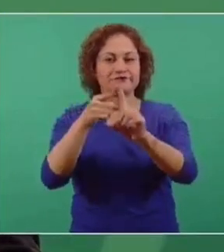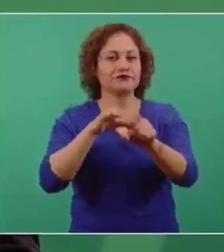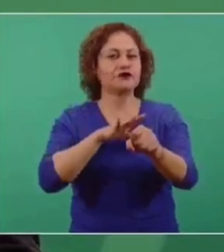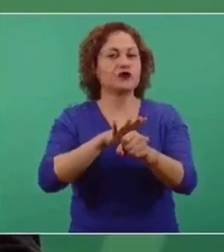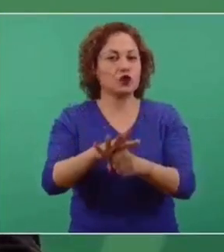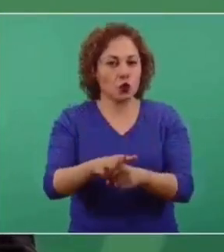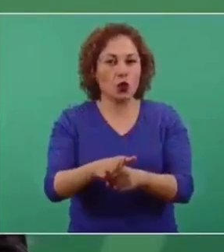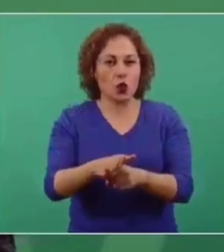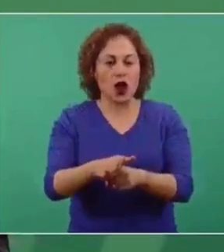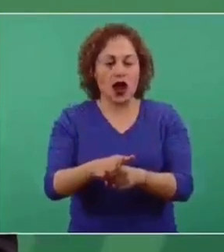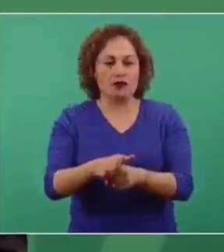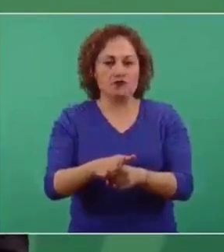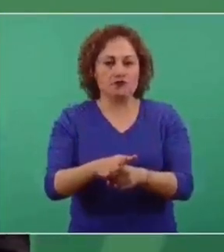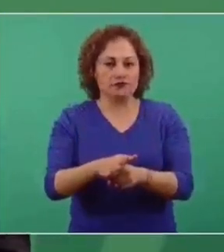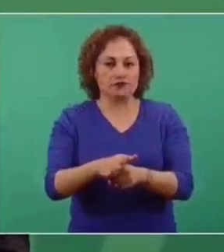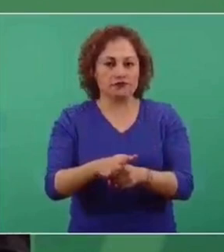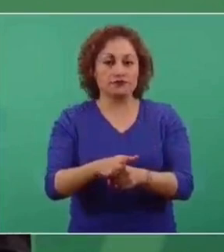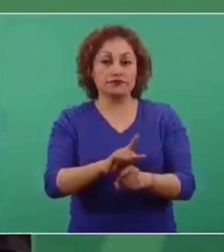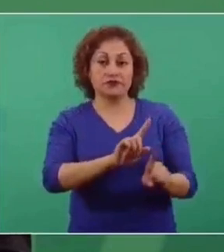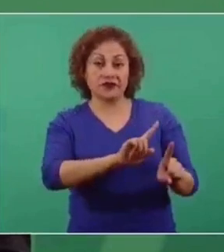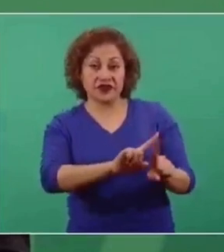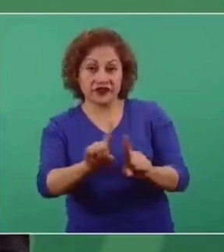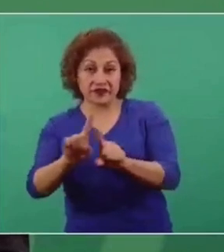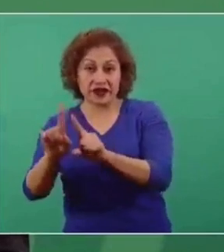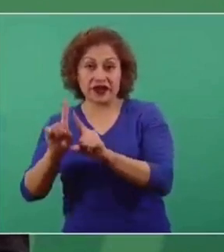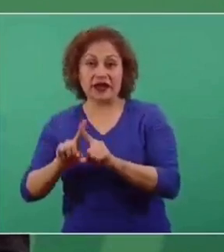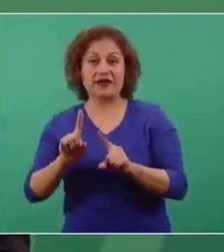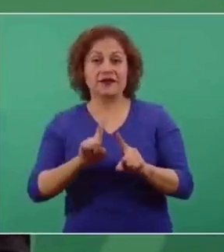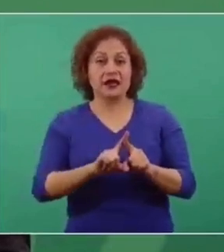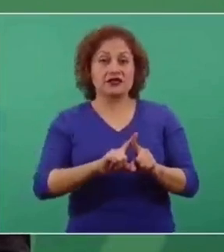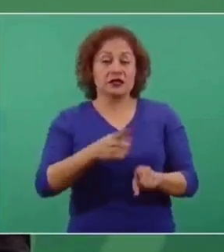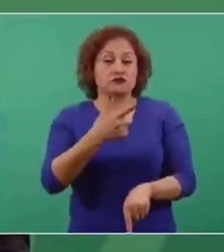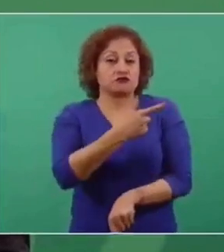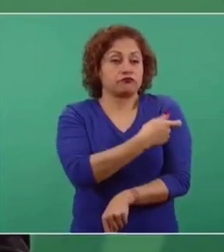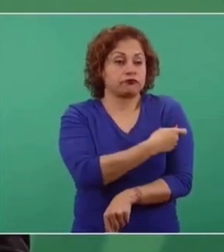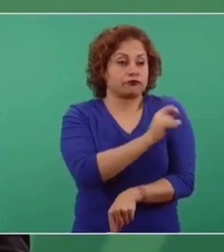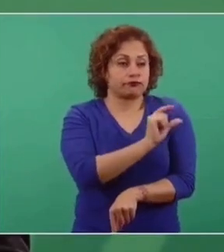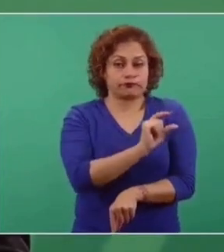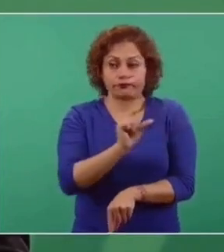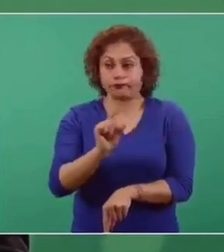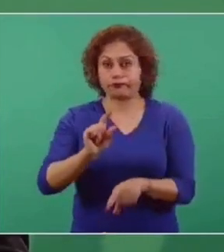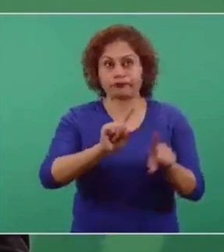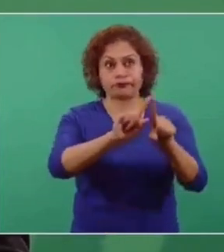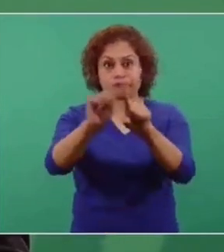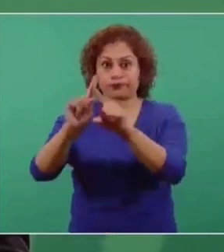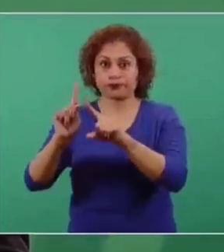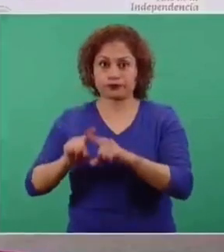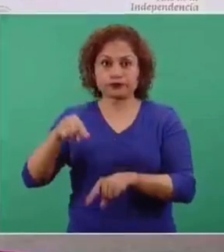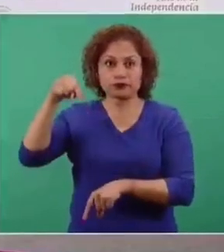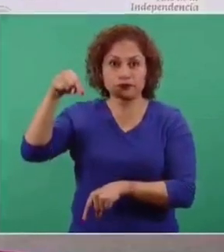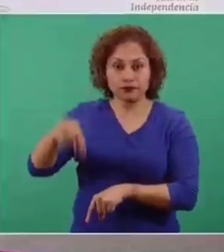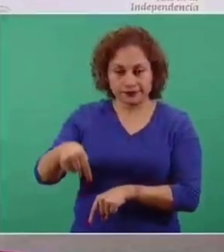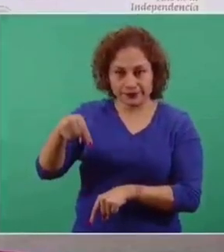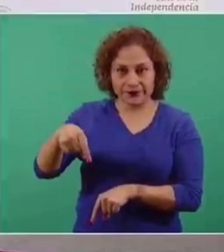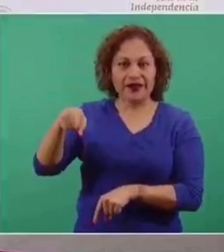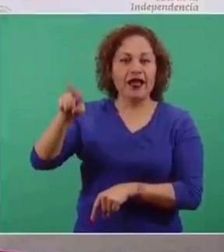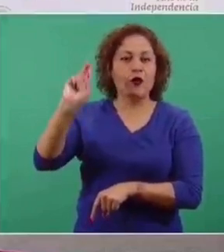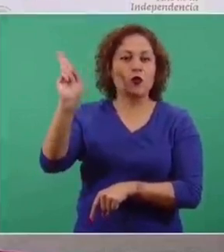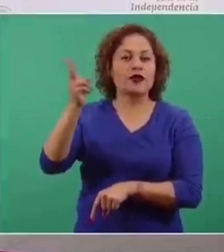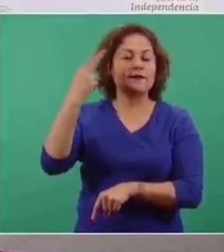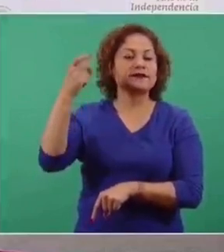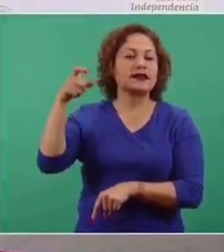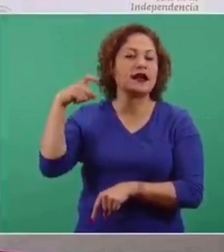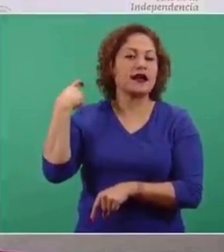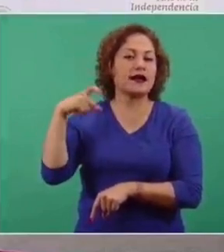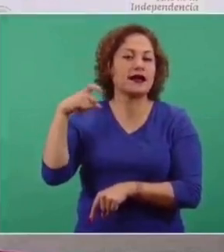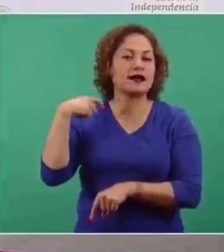múltiples fuentes de financiamiento, esta particularmente tiene un financiamiento a través, si no